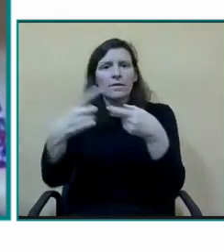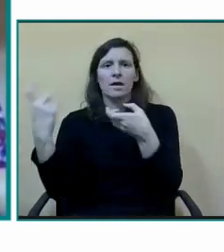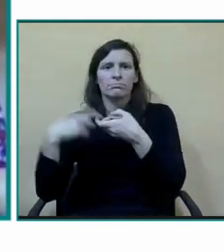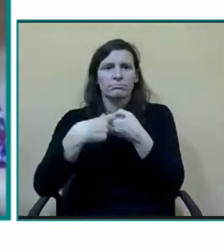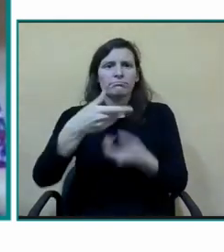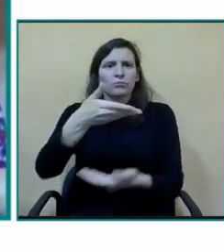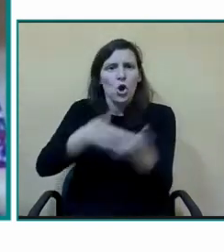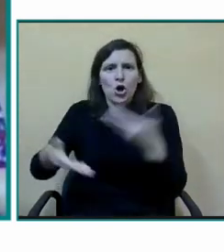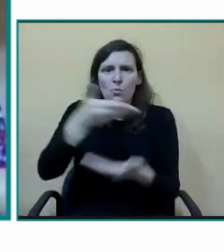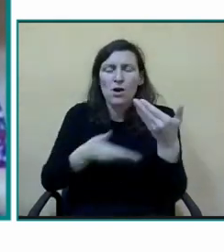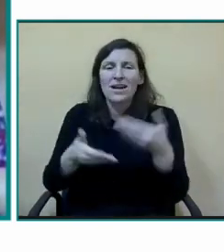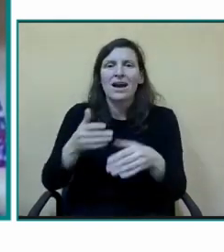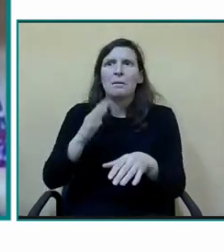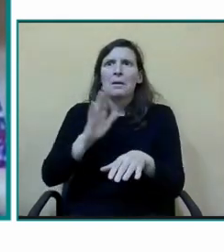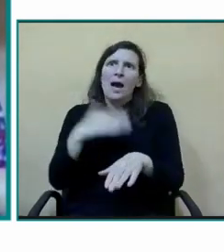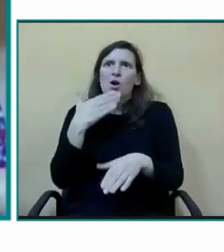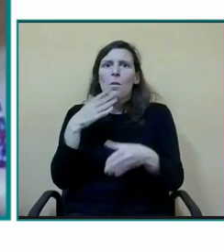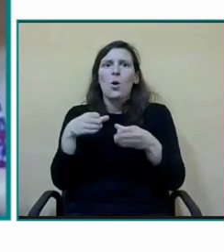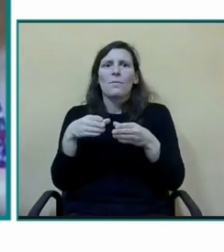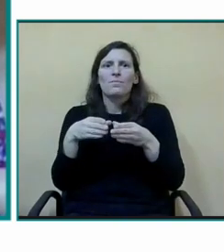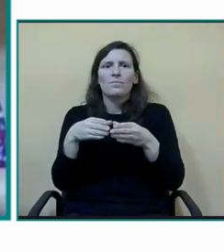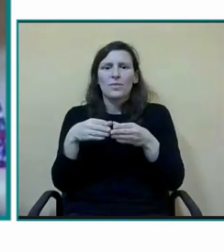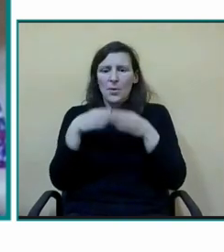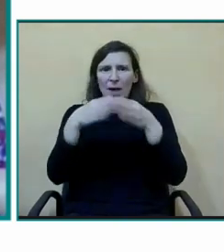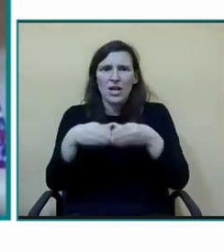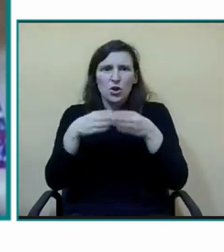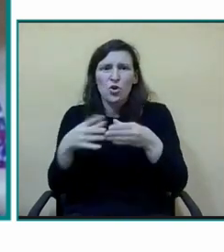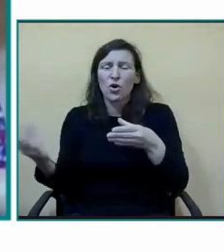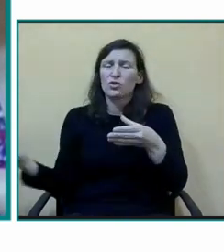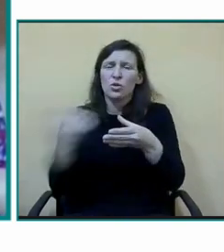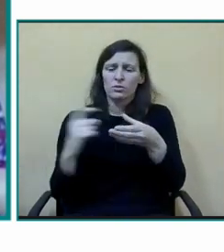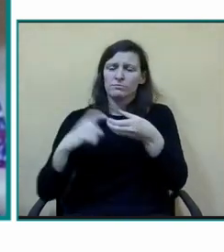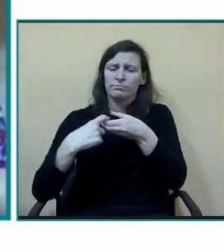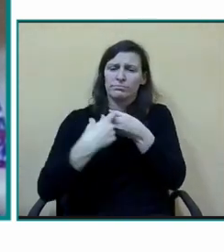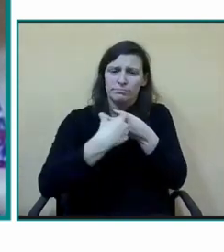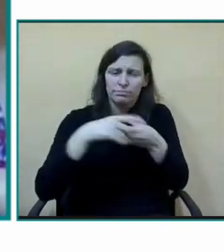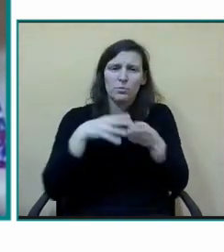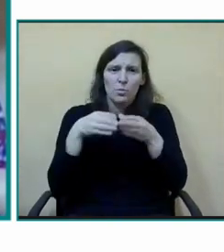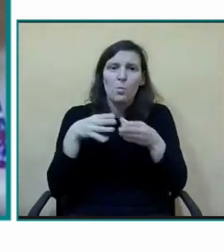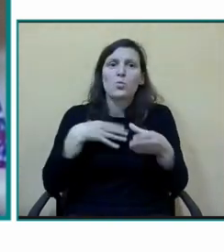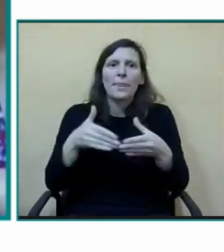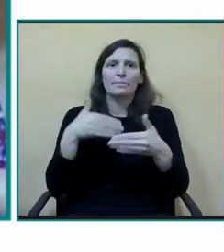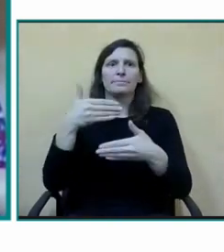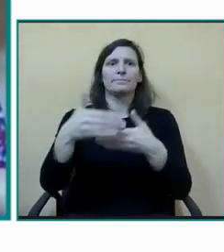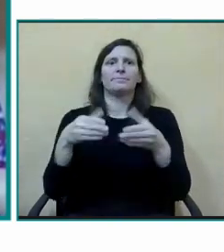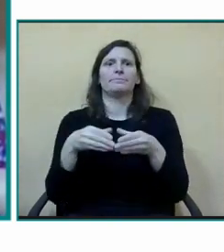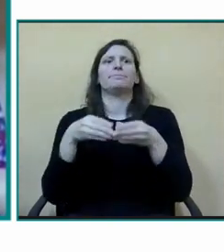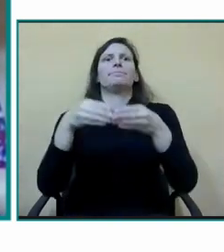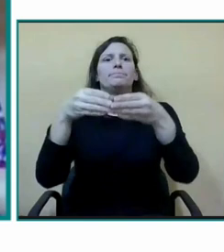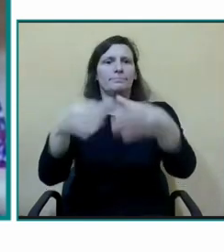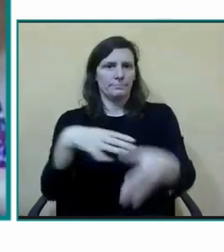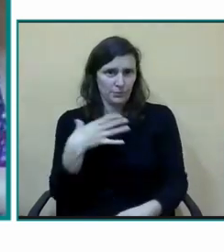es posible que este barco llegue a un puerto y obviamente dar la relevancia que tiene a la lengua de